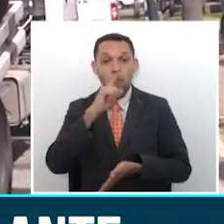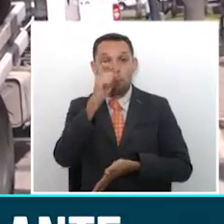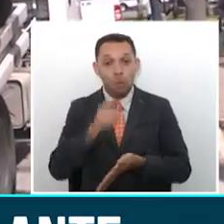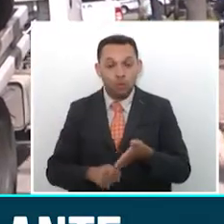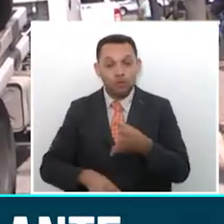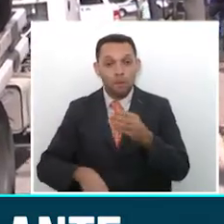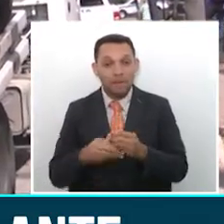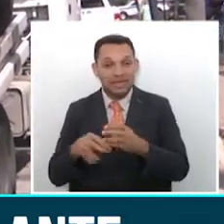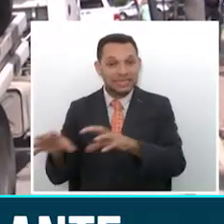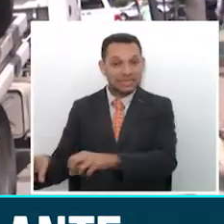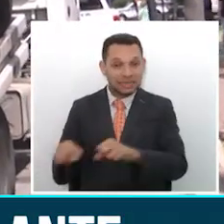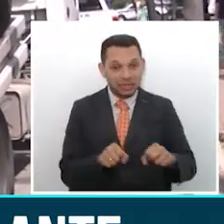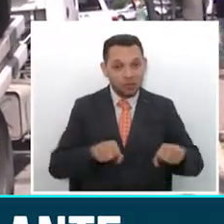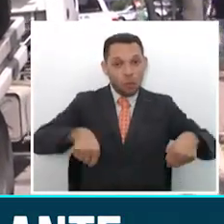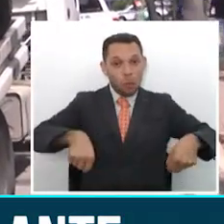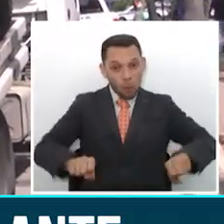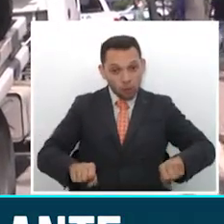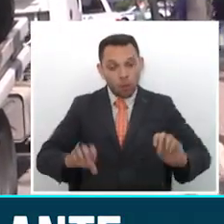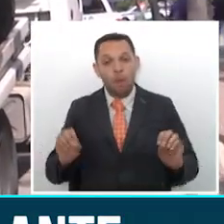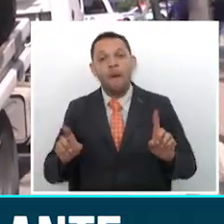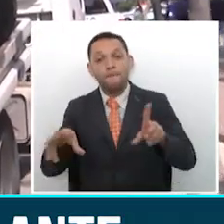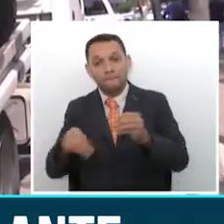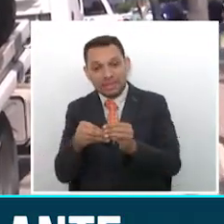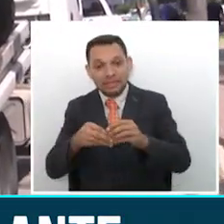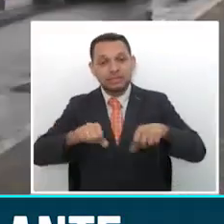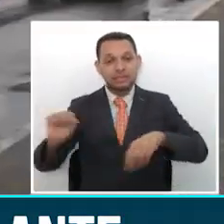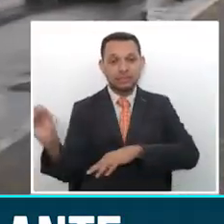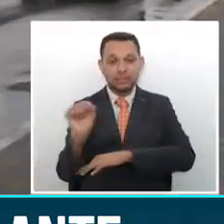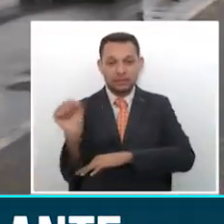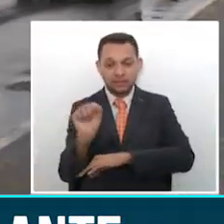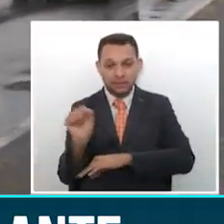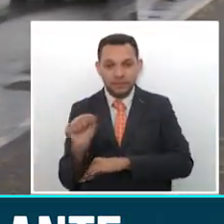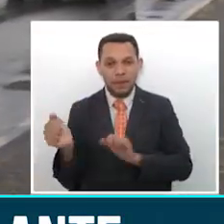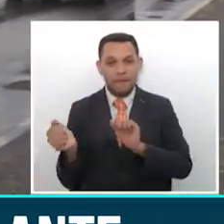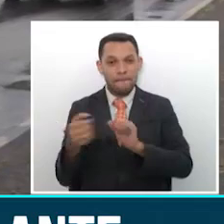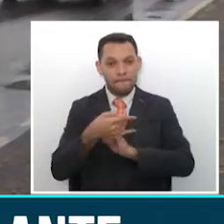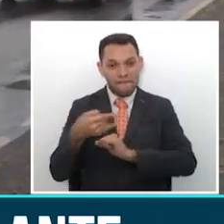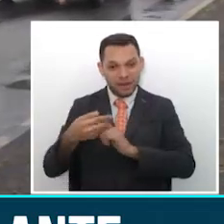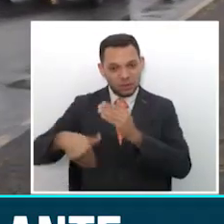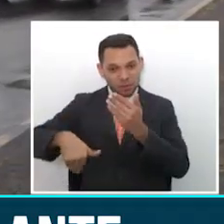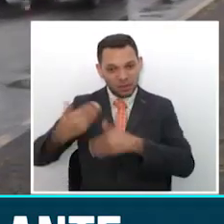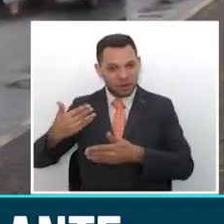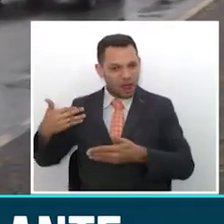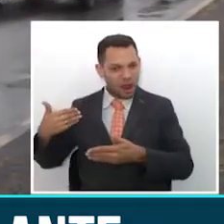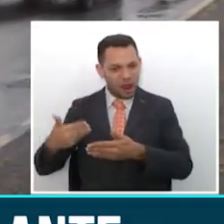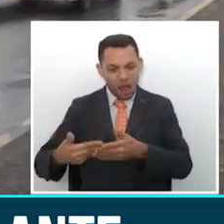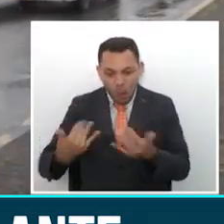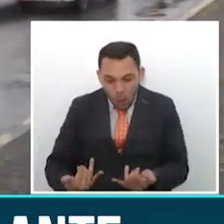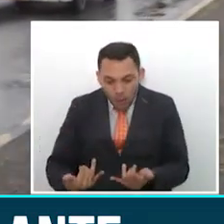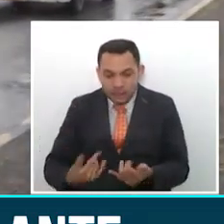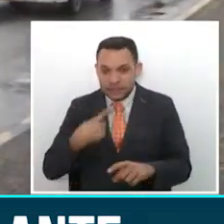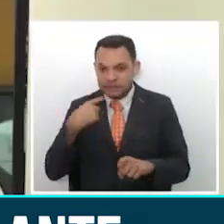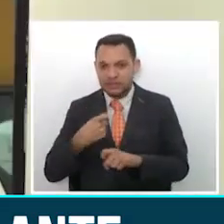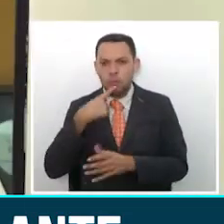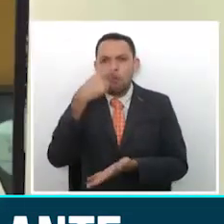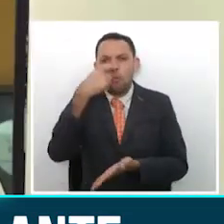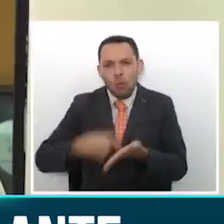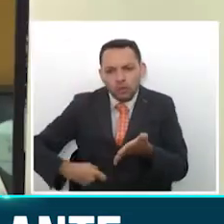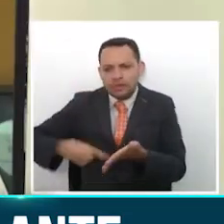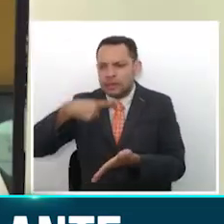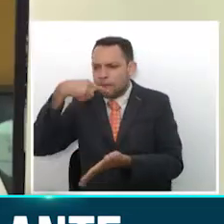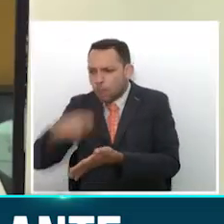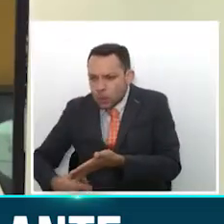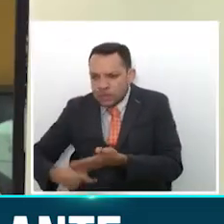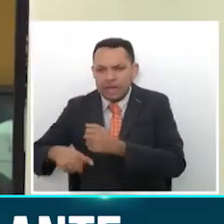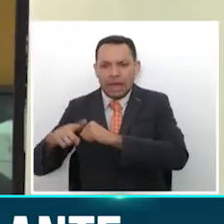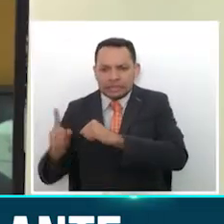inmovilizaciones cada mes, reporta el Instituto de Movilidad desde marzo, cuando inició la cuarentena en todo el país. Cada día están incrementando más. Para nadie